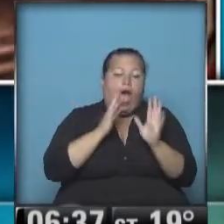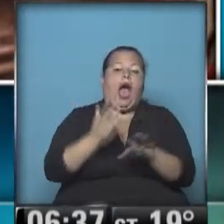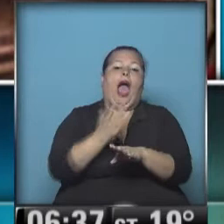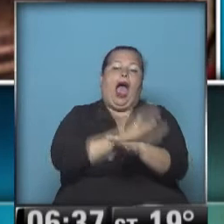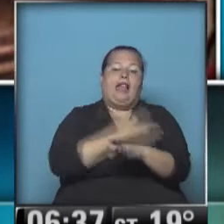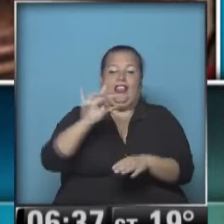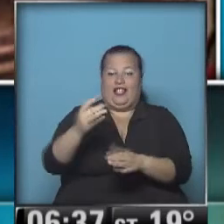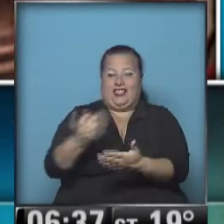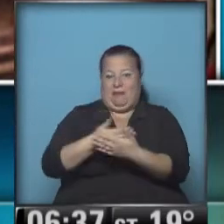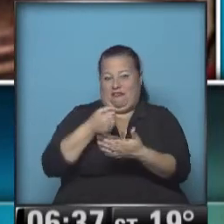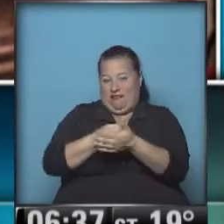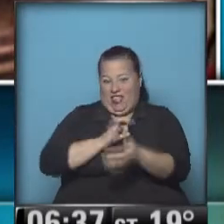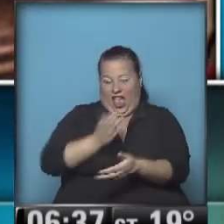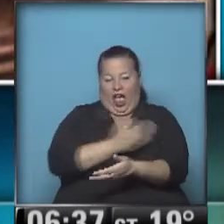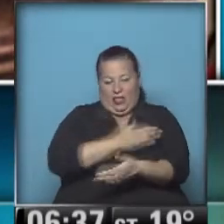de fin de año.